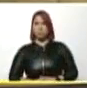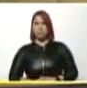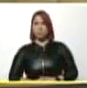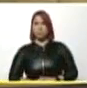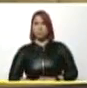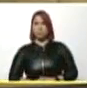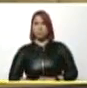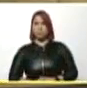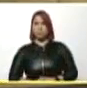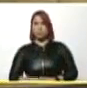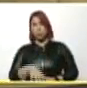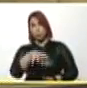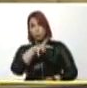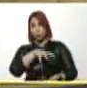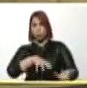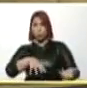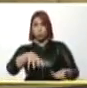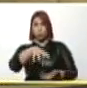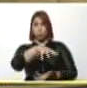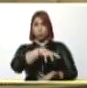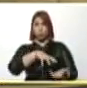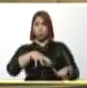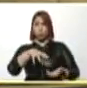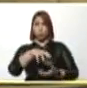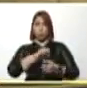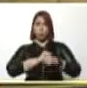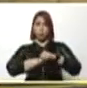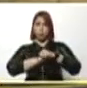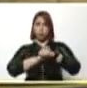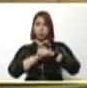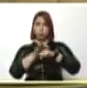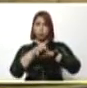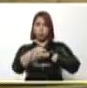Está el problema de la variante Omicron.